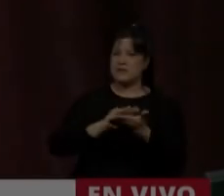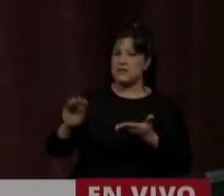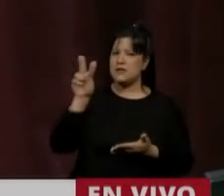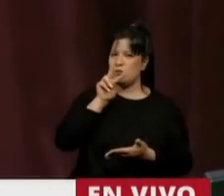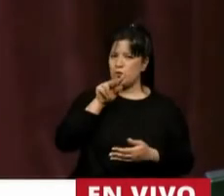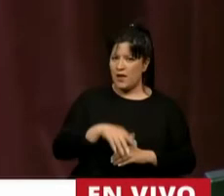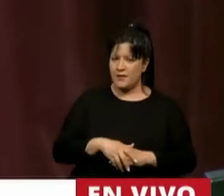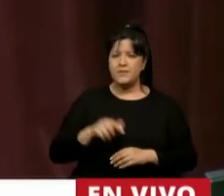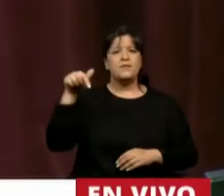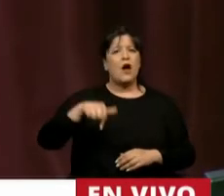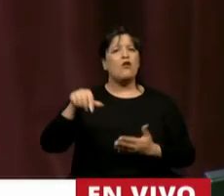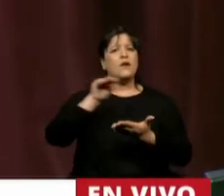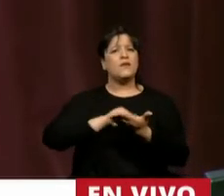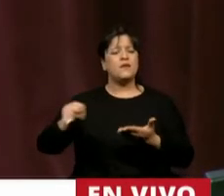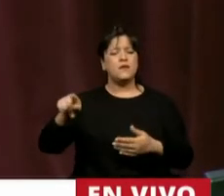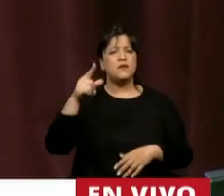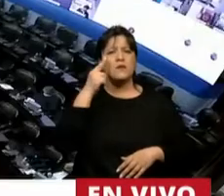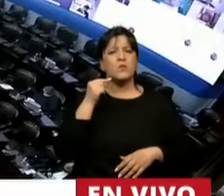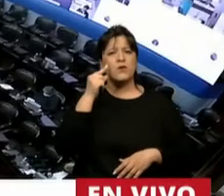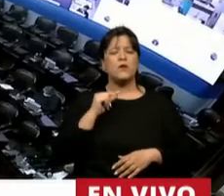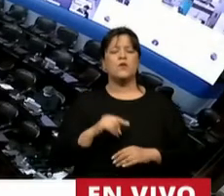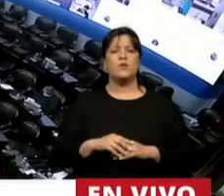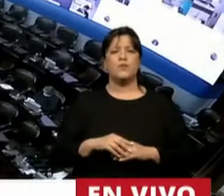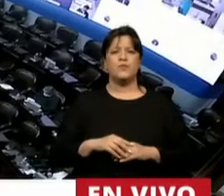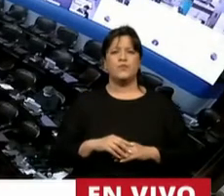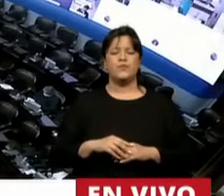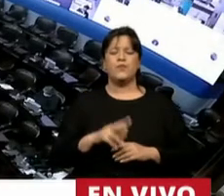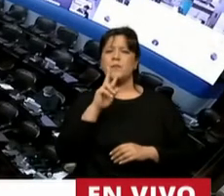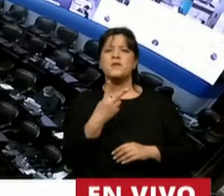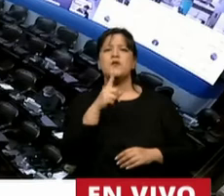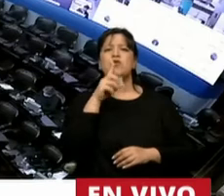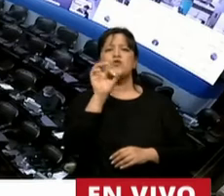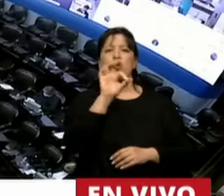Tiene la palabra el diputado Ignacio Torres.